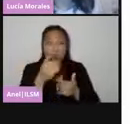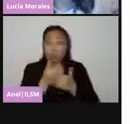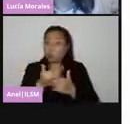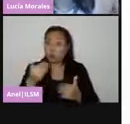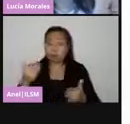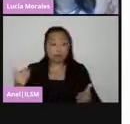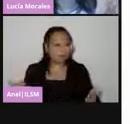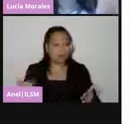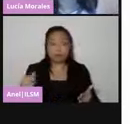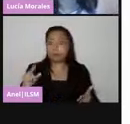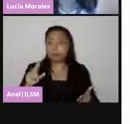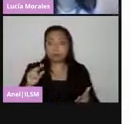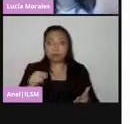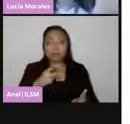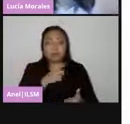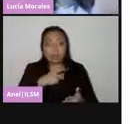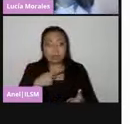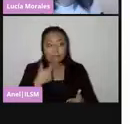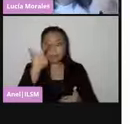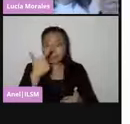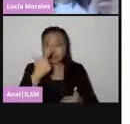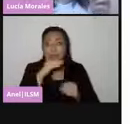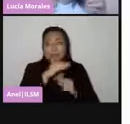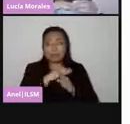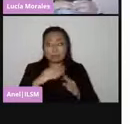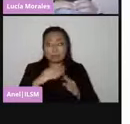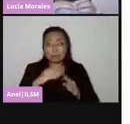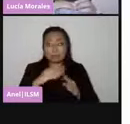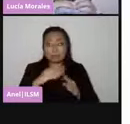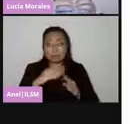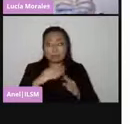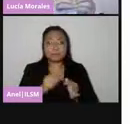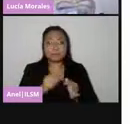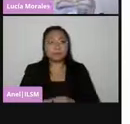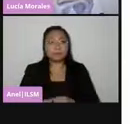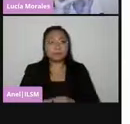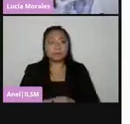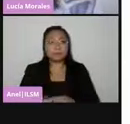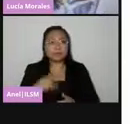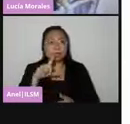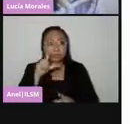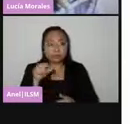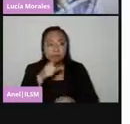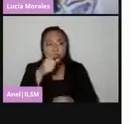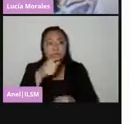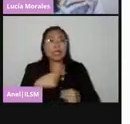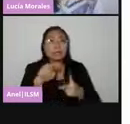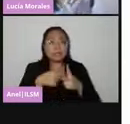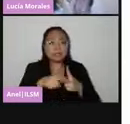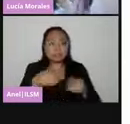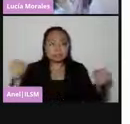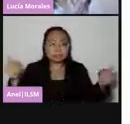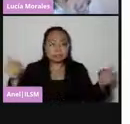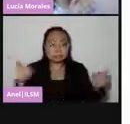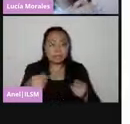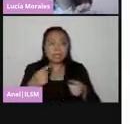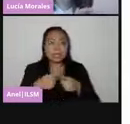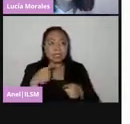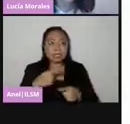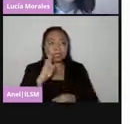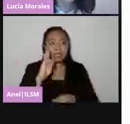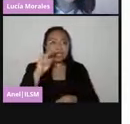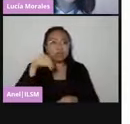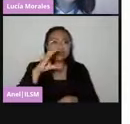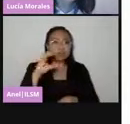día se van a presentar las y los nueve funcionarios de casilla. Si se presentan las y los funcionarios designados